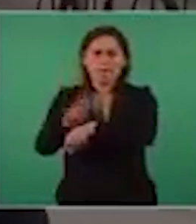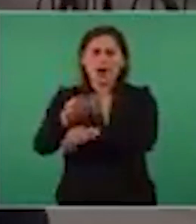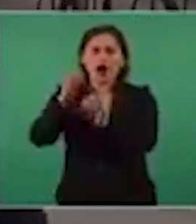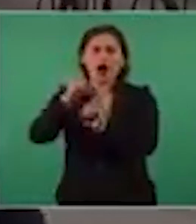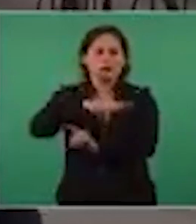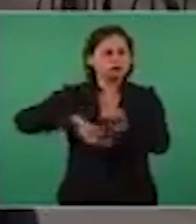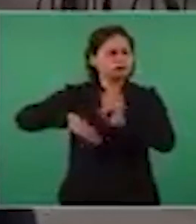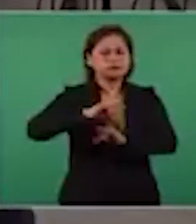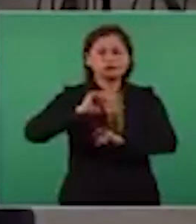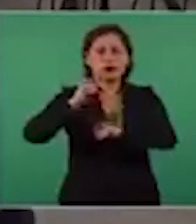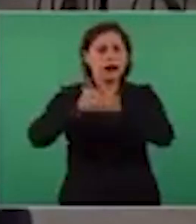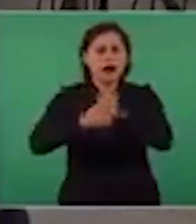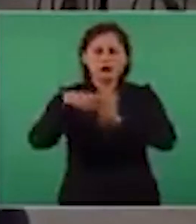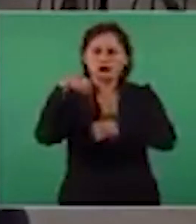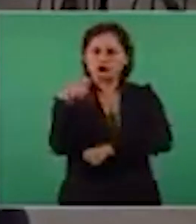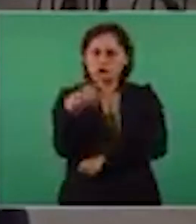lo más pronto posible.